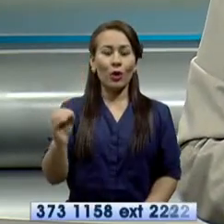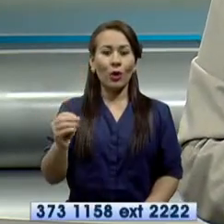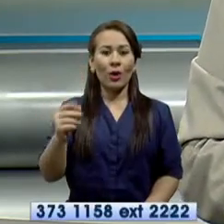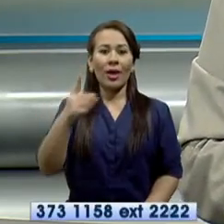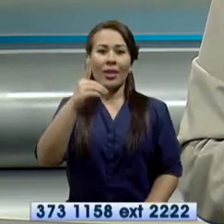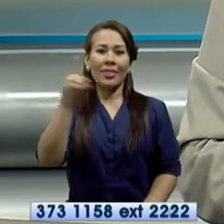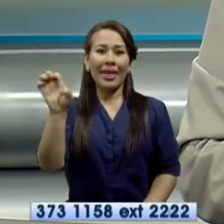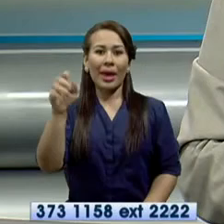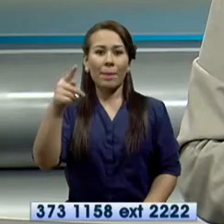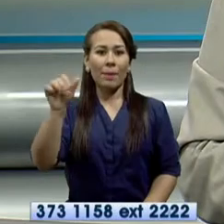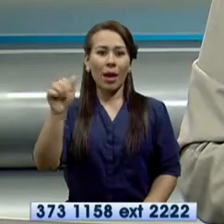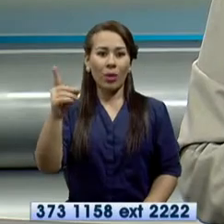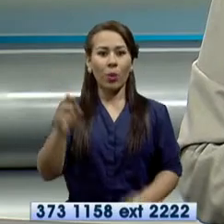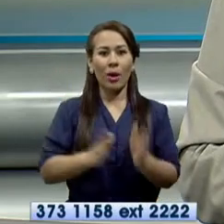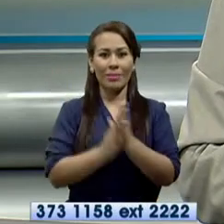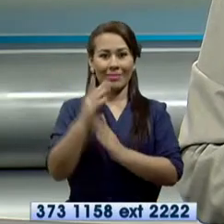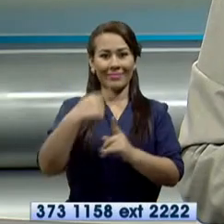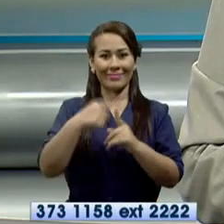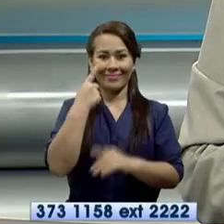Templo del Hermanito Gregorio.